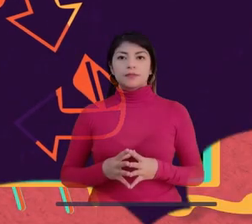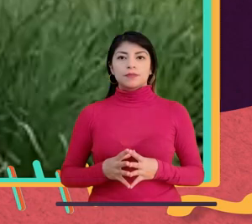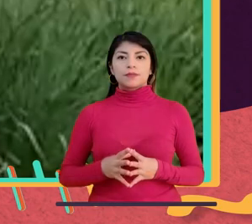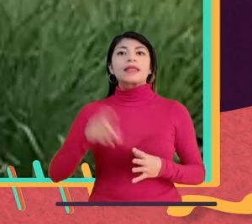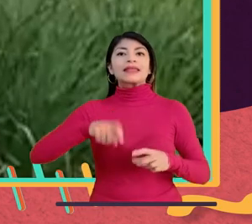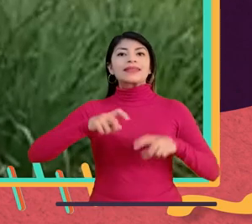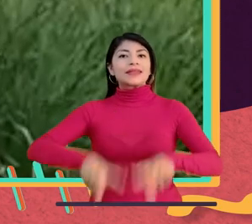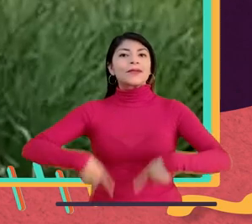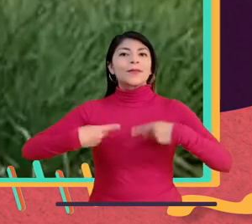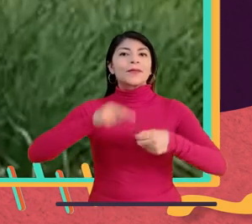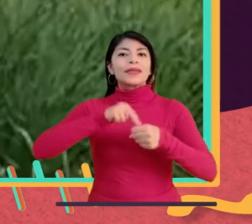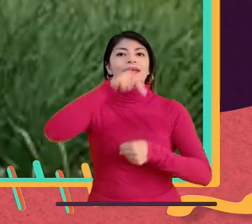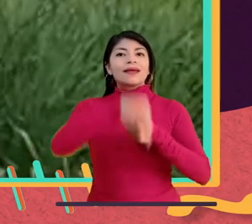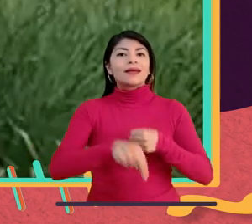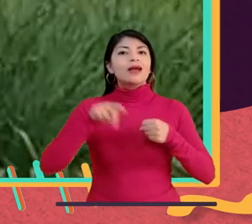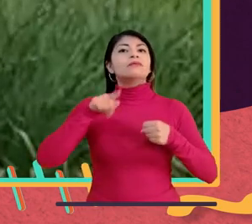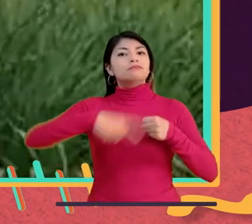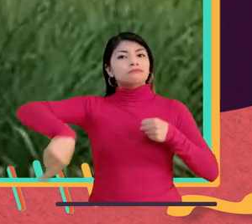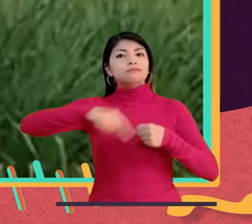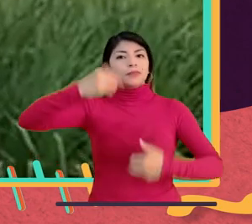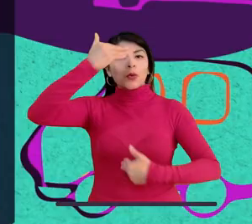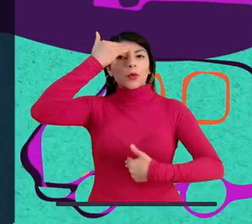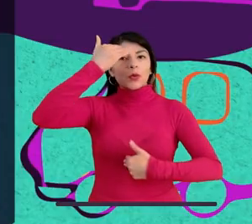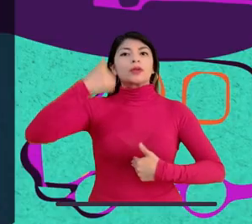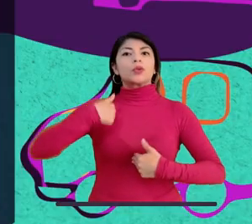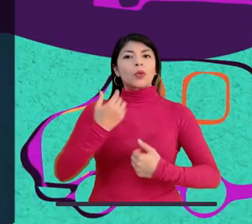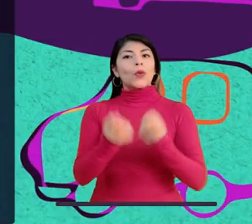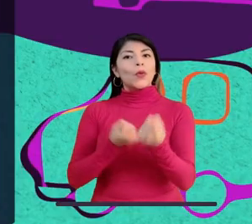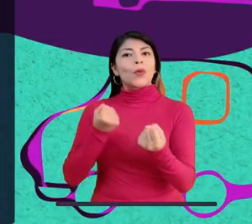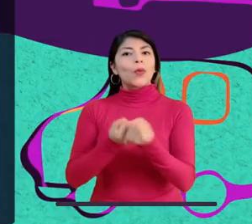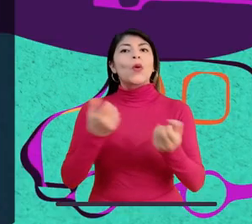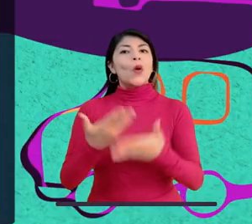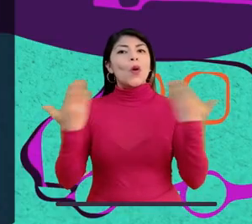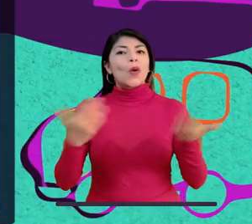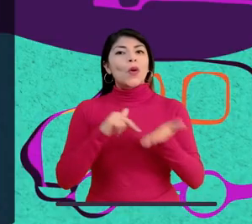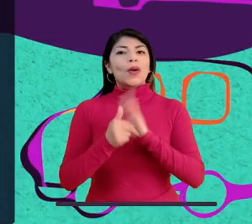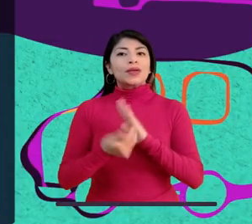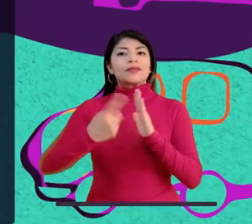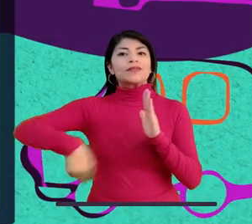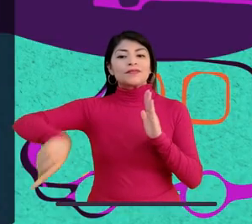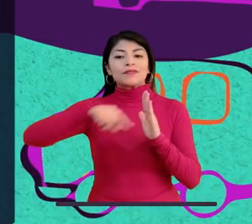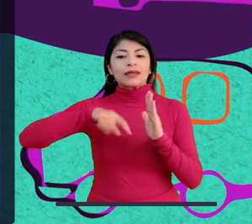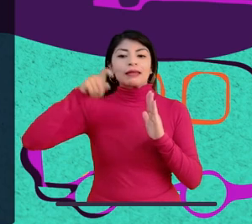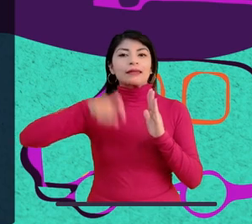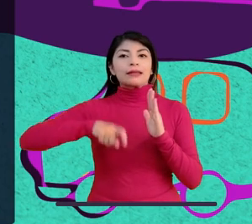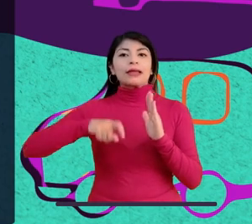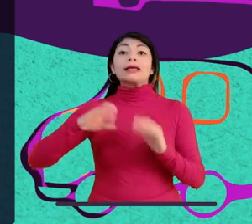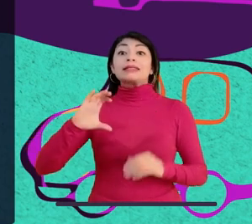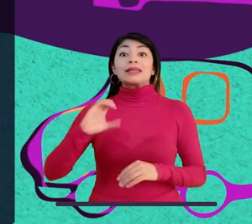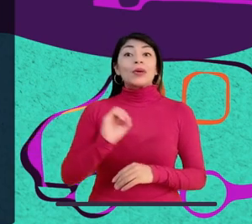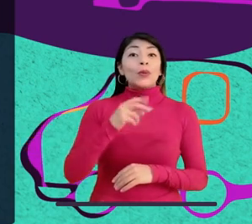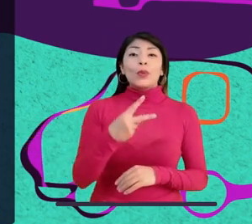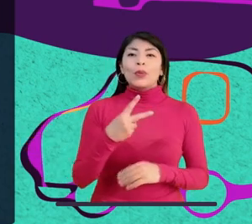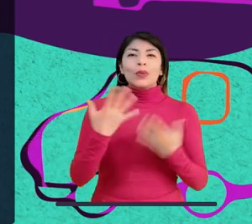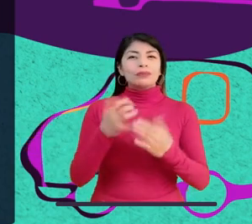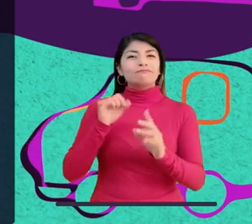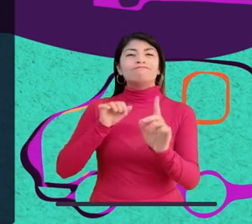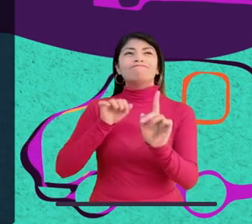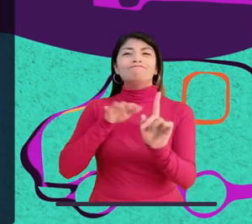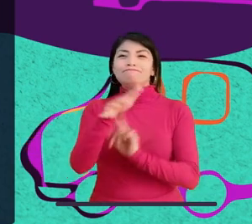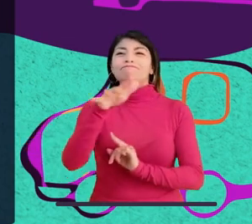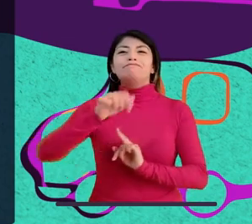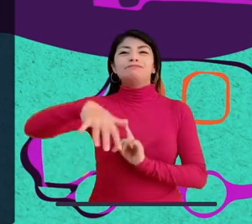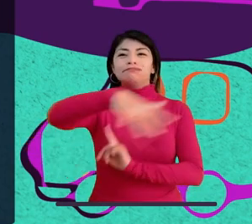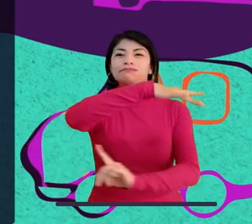Necesitamos una ciudadanía para la vida consciente. Yo contribuyo que no utilicemos tanto los carros porque se forma el